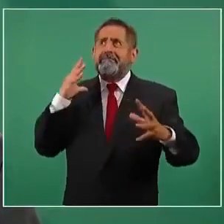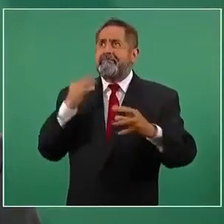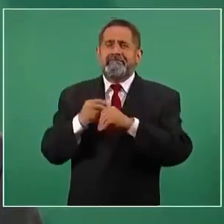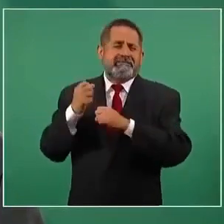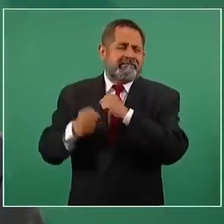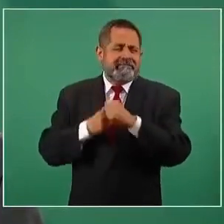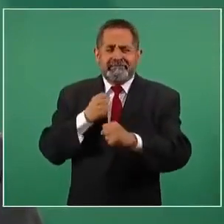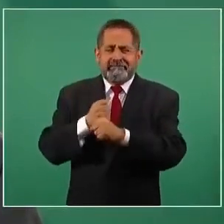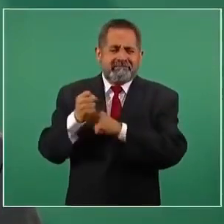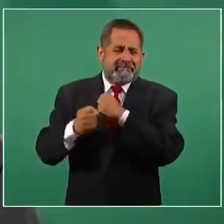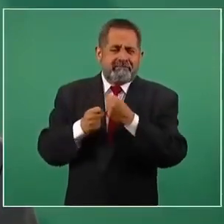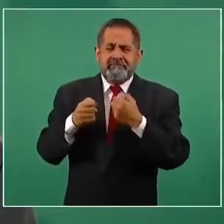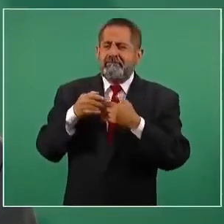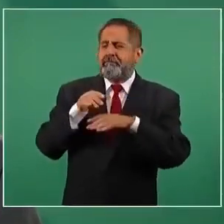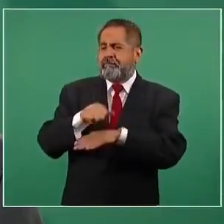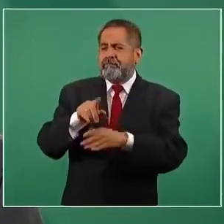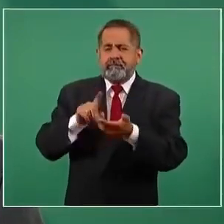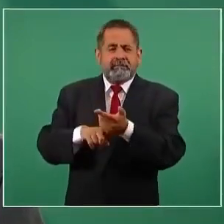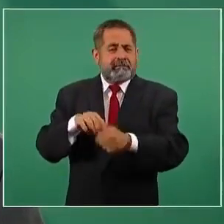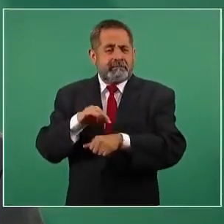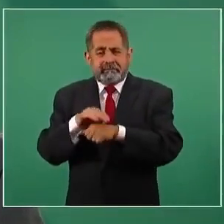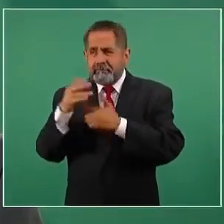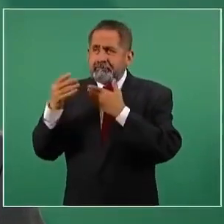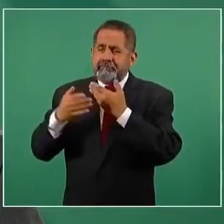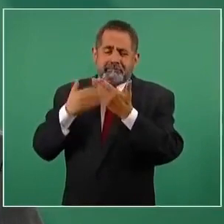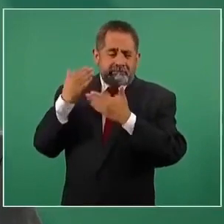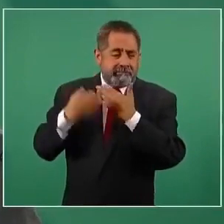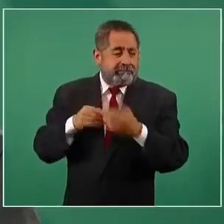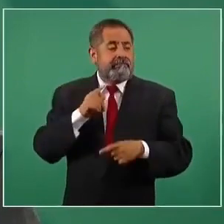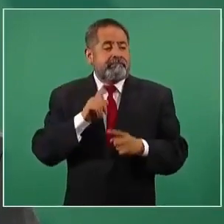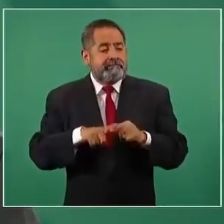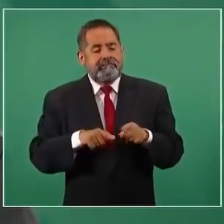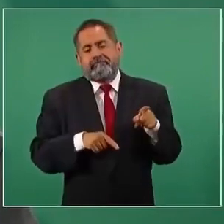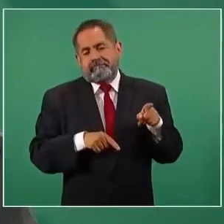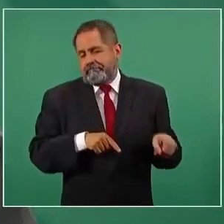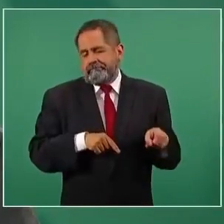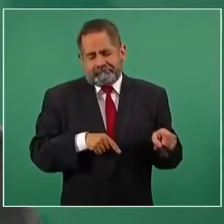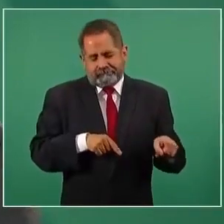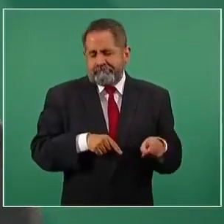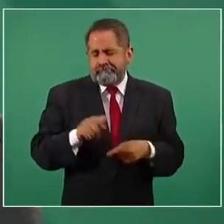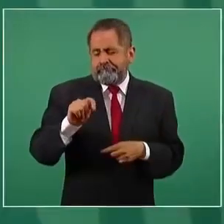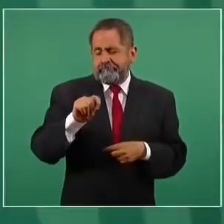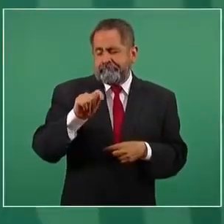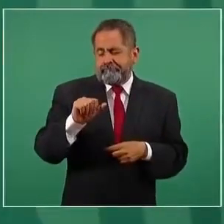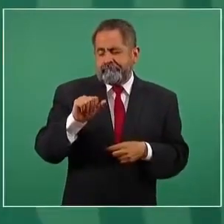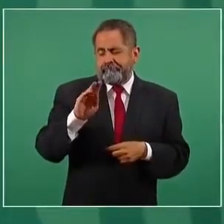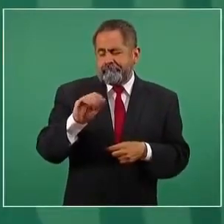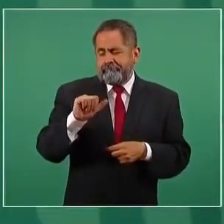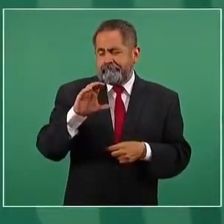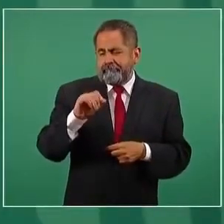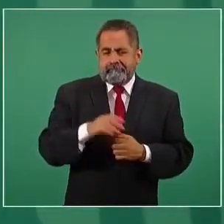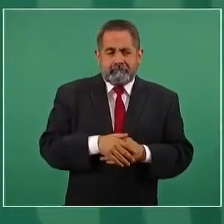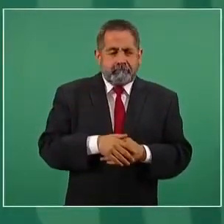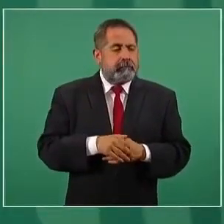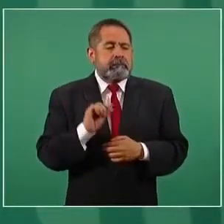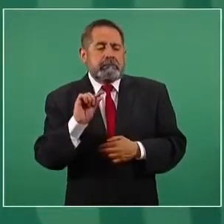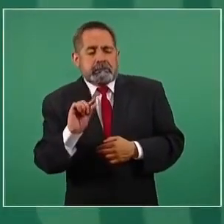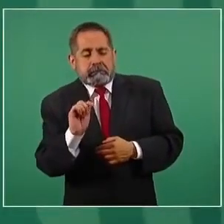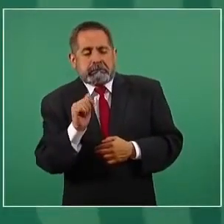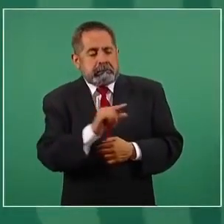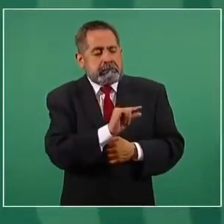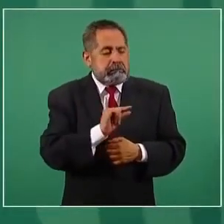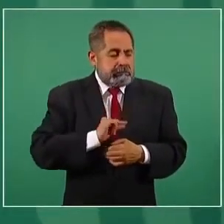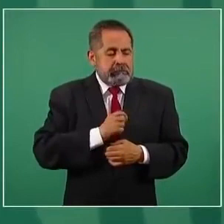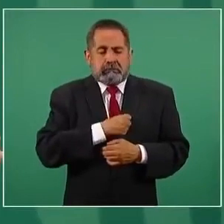medicina, la historia de la epidemiología, la historia de la salud pública, es precisamente el tabaco. No hay dosis saludable de tabaco, no hay